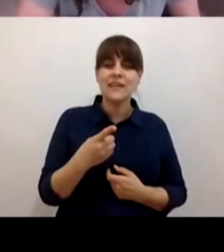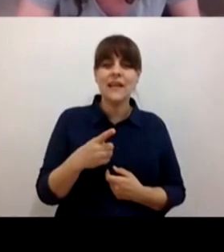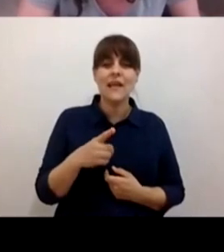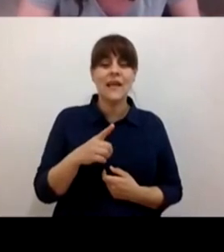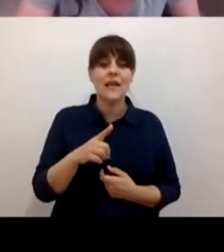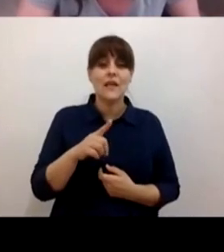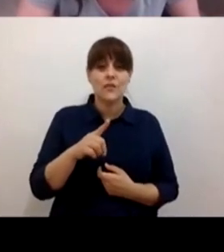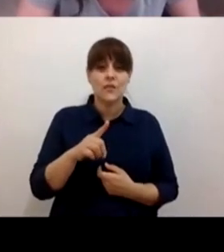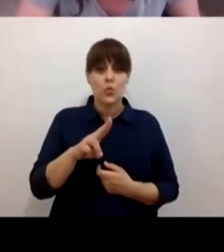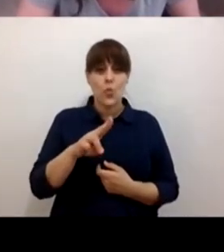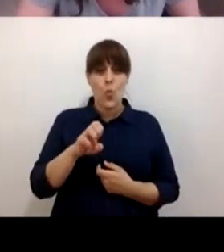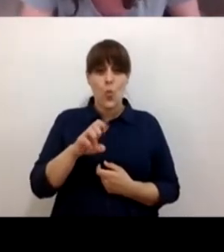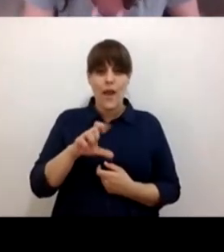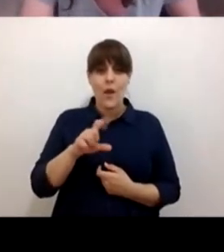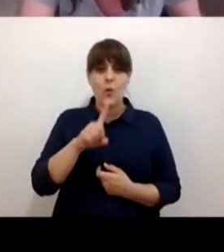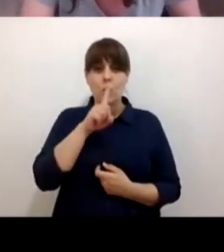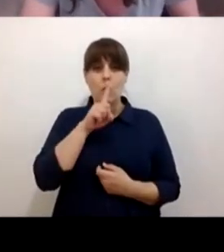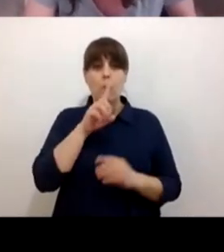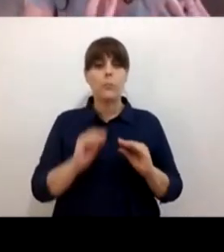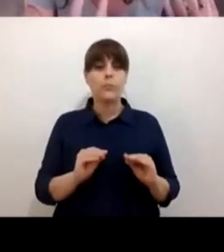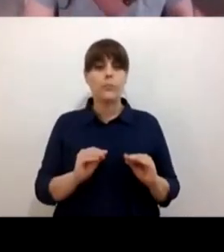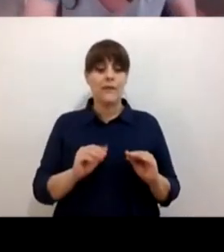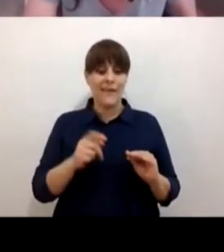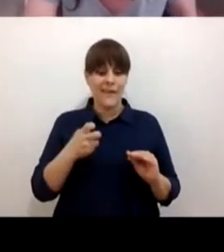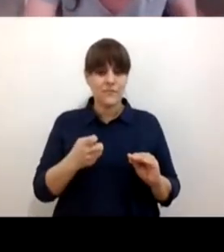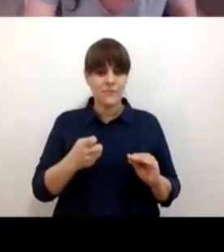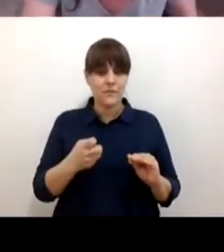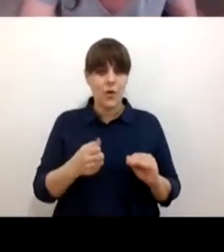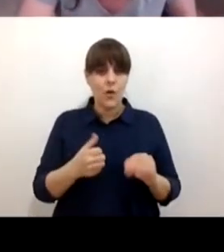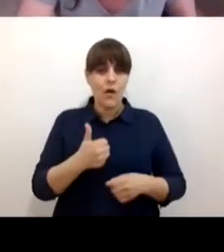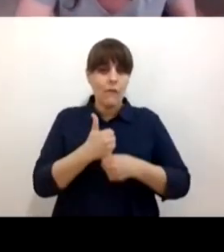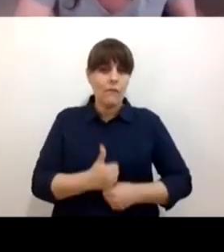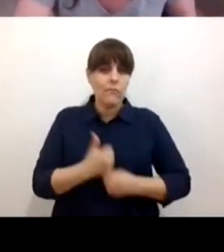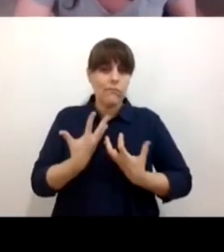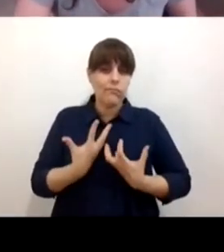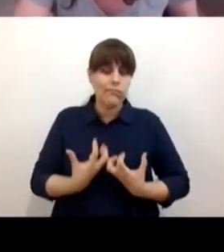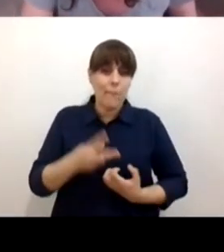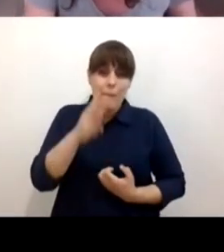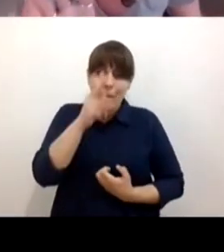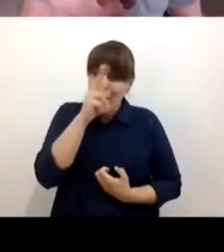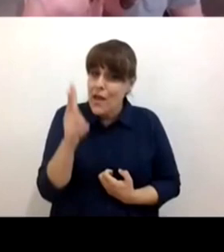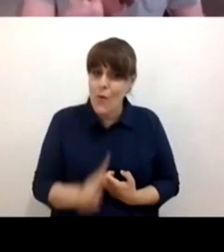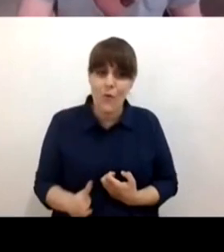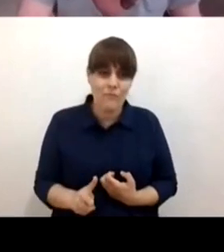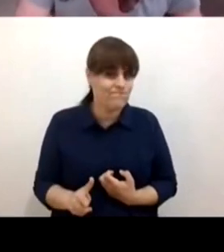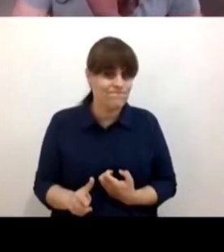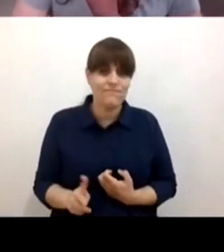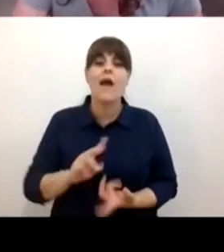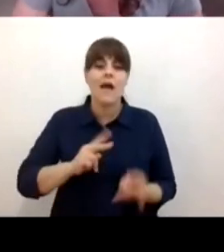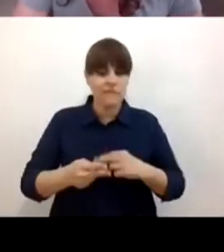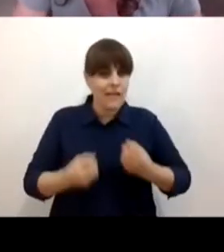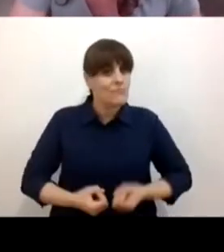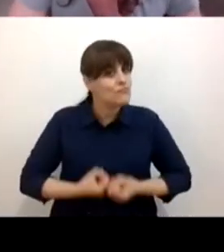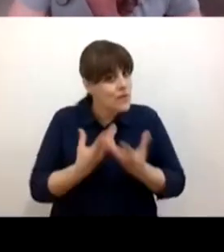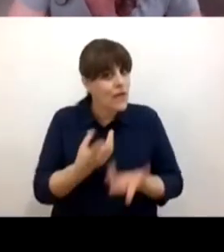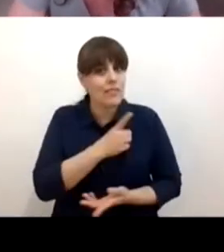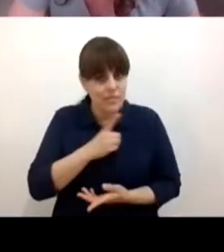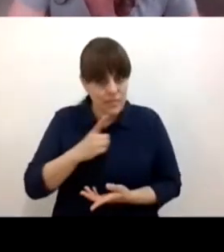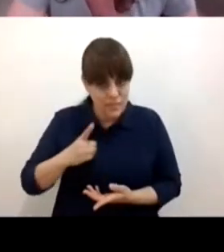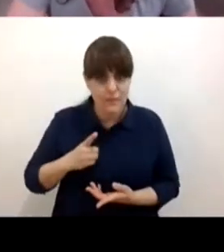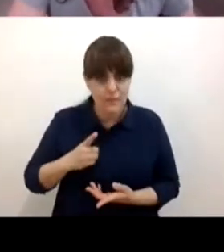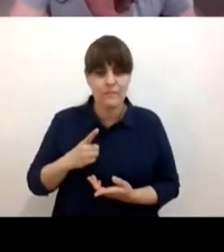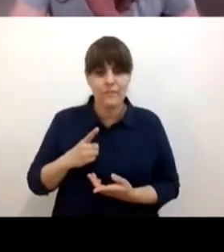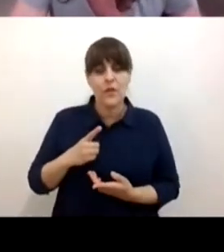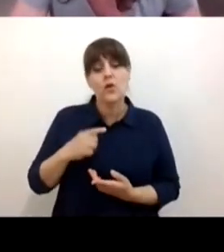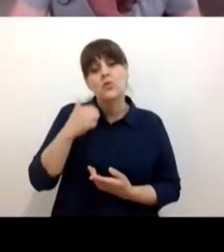agudizan el dolor ¿no? que sí hay que nombrar que sí hay que darle un lugar y nada más quiero rescatar y decir que yo